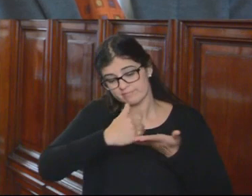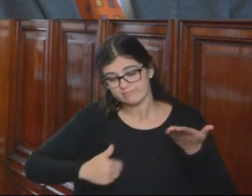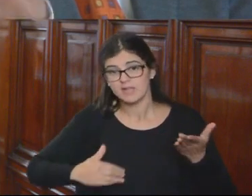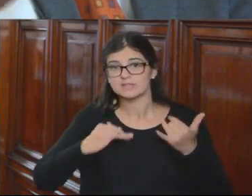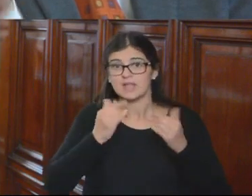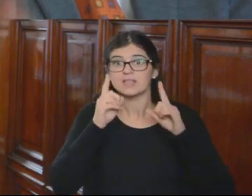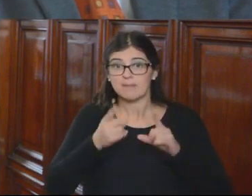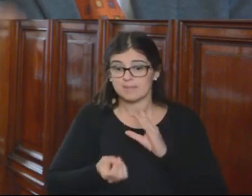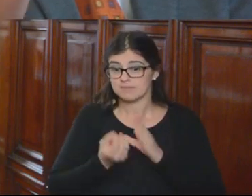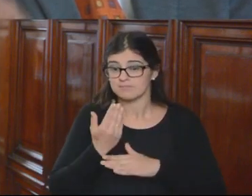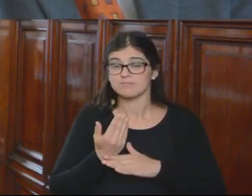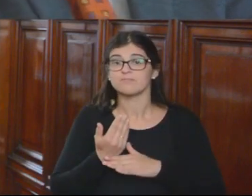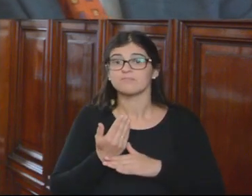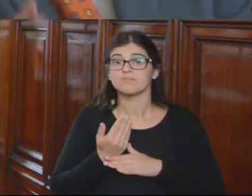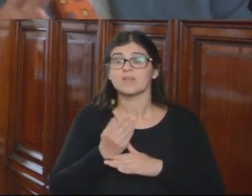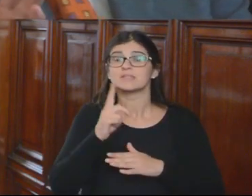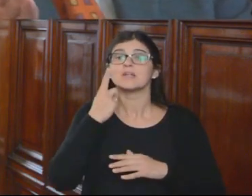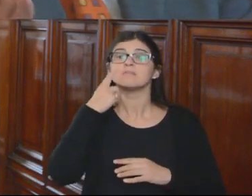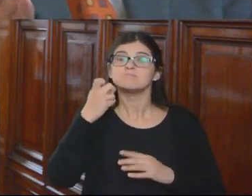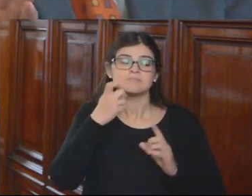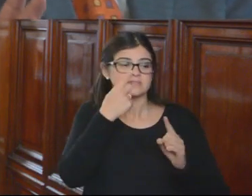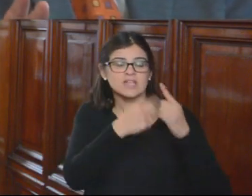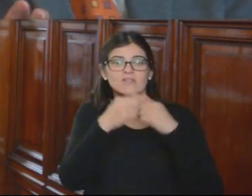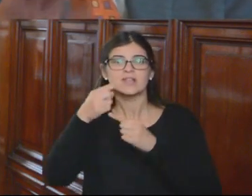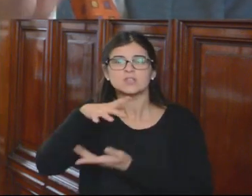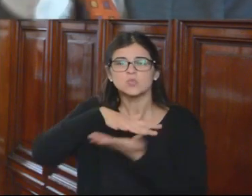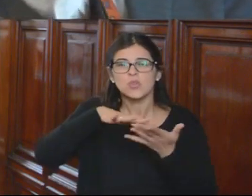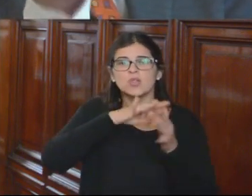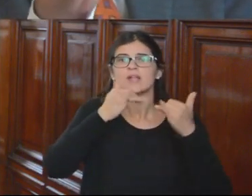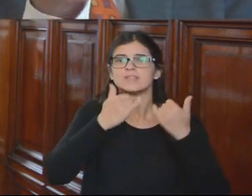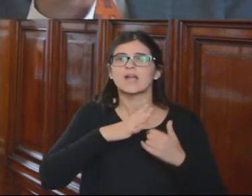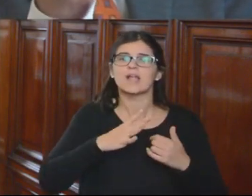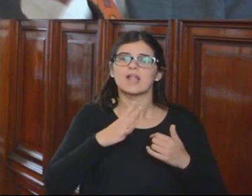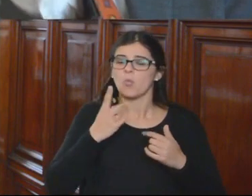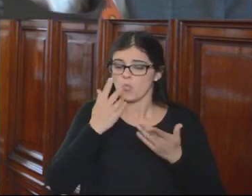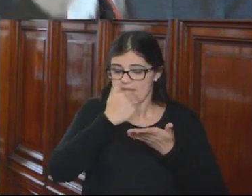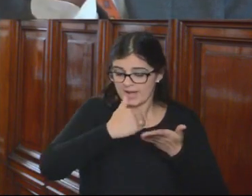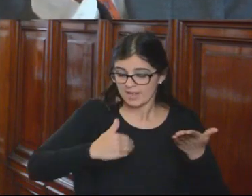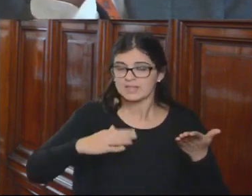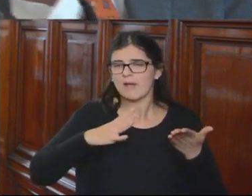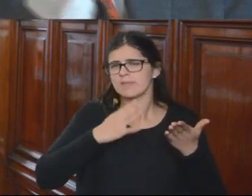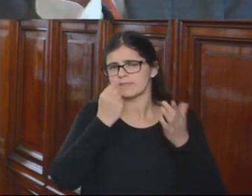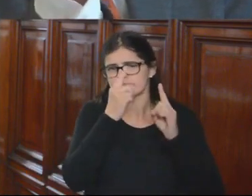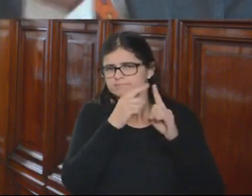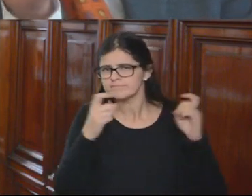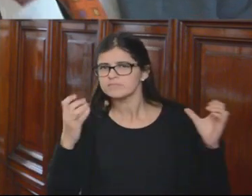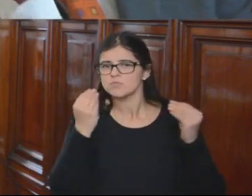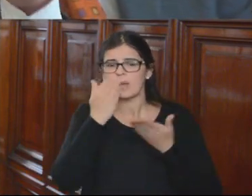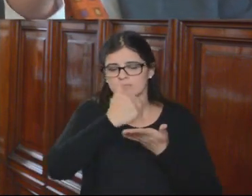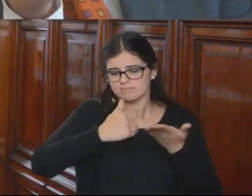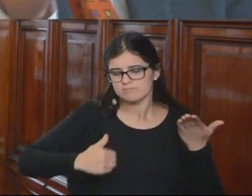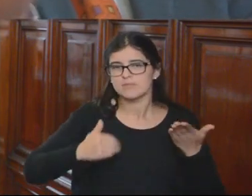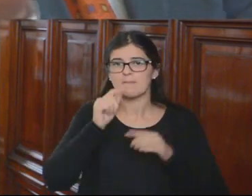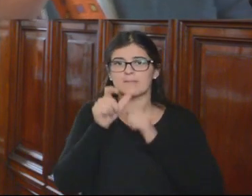sin tomar en cuenta los diferentes aspectos que se manejó, de que en una lista había una cantidad de personas, nombres de personas,